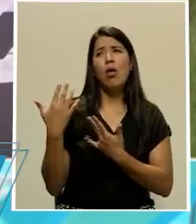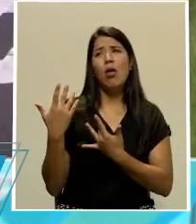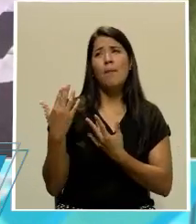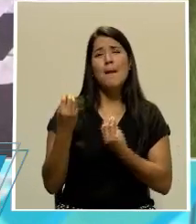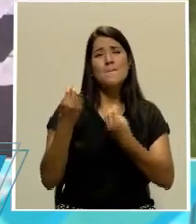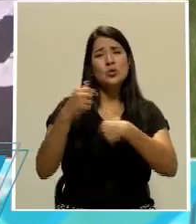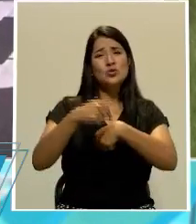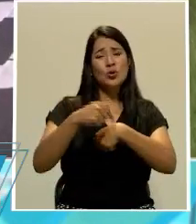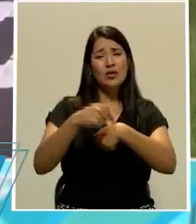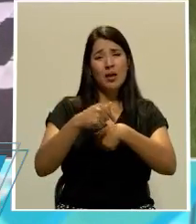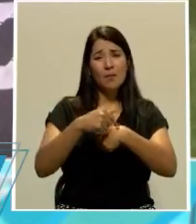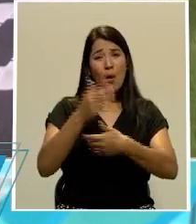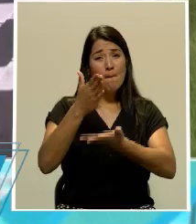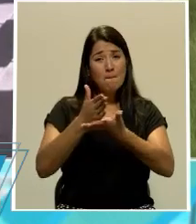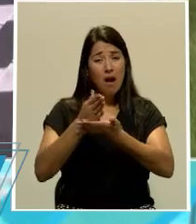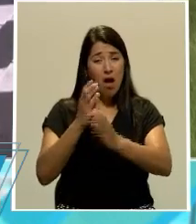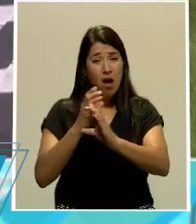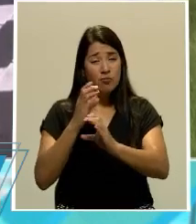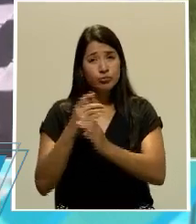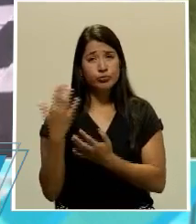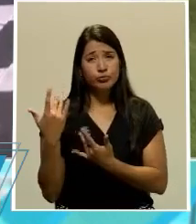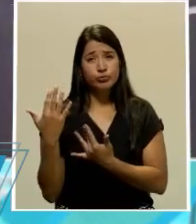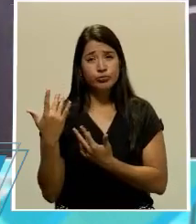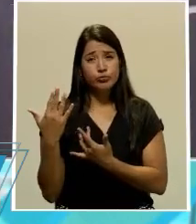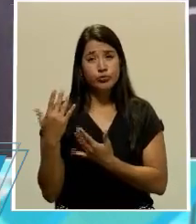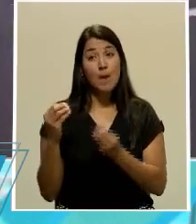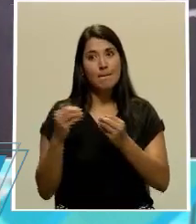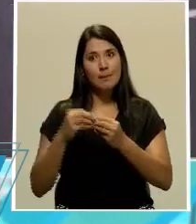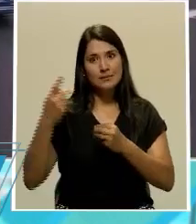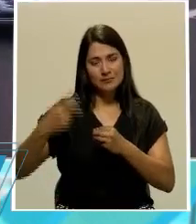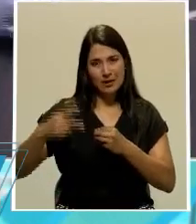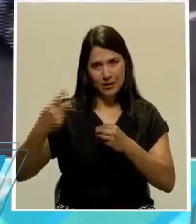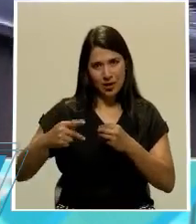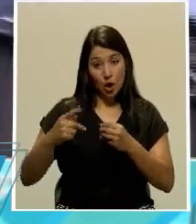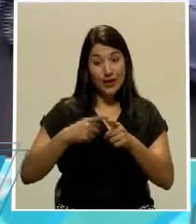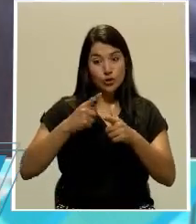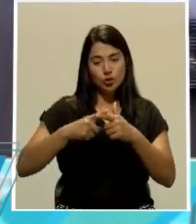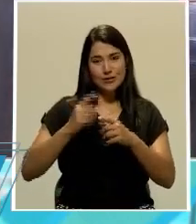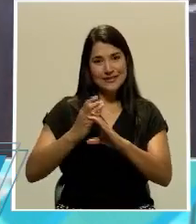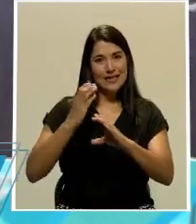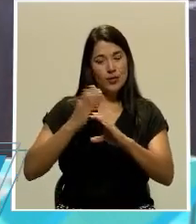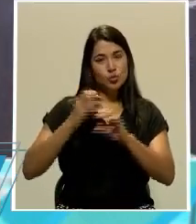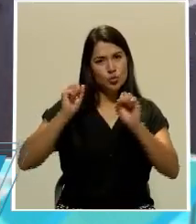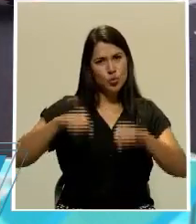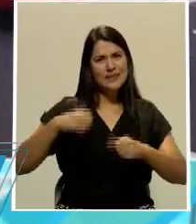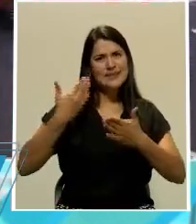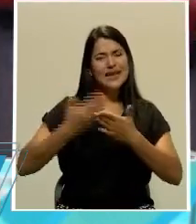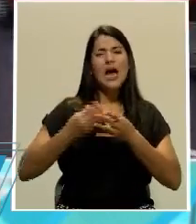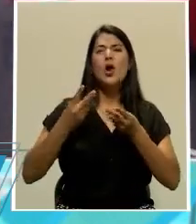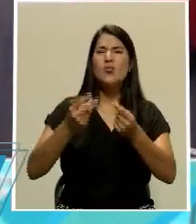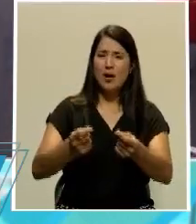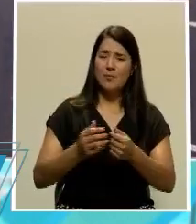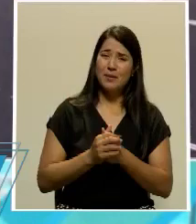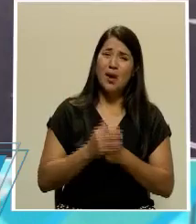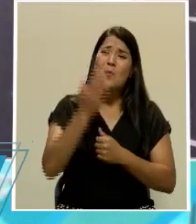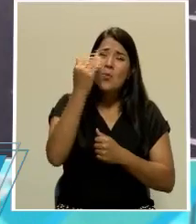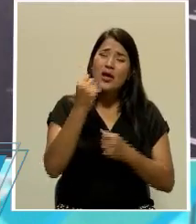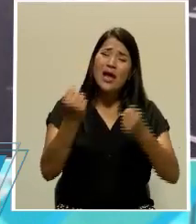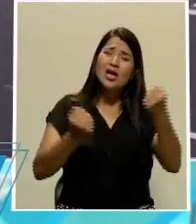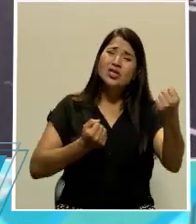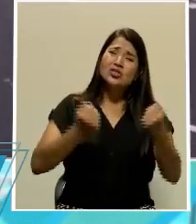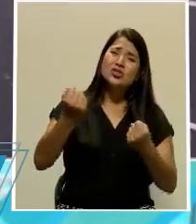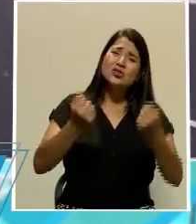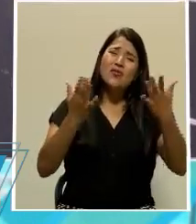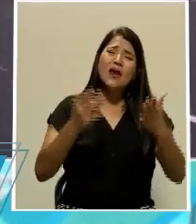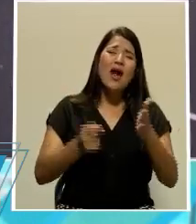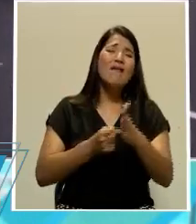sufrimos el día a día al igual que lo sufre el resto de los conductores que tienen que someterse a presas y congestionamientos viales.